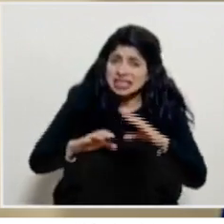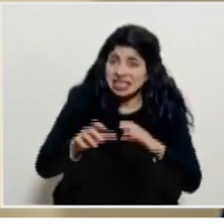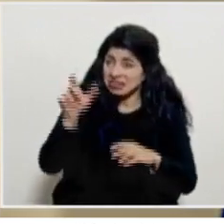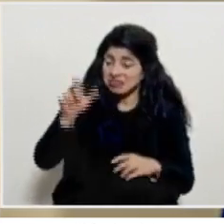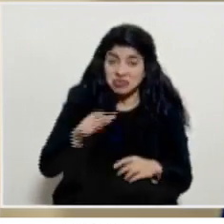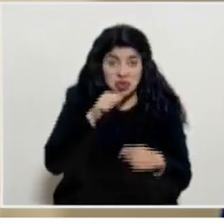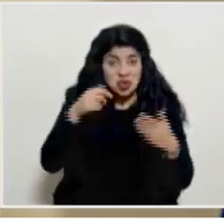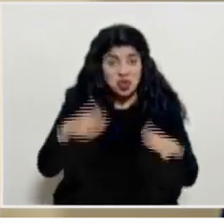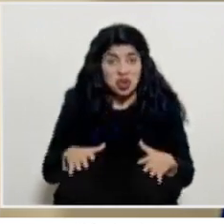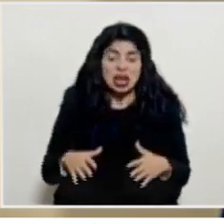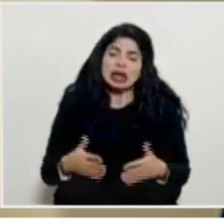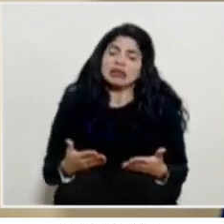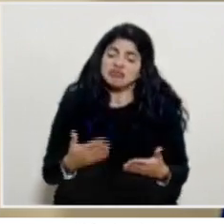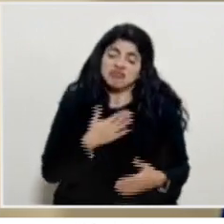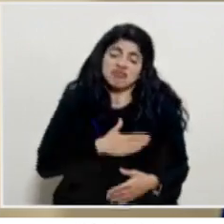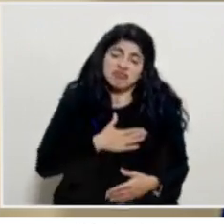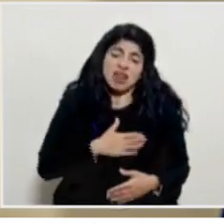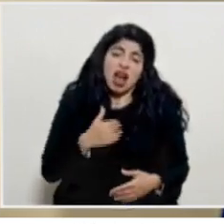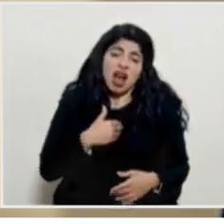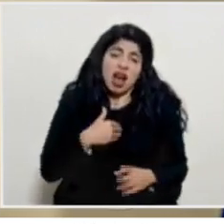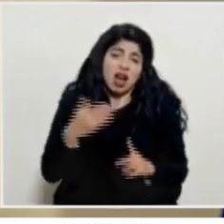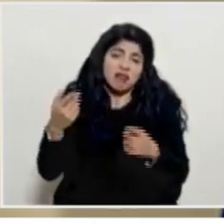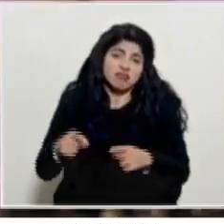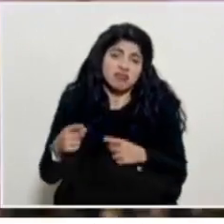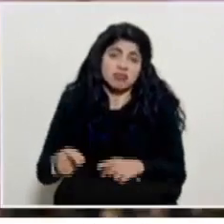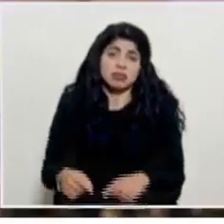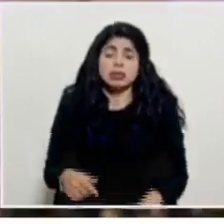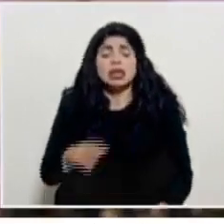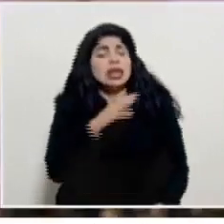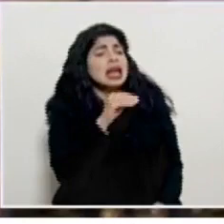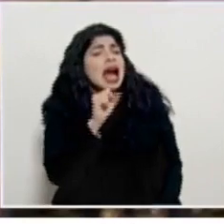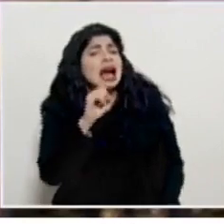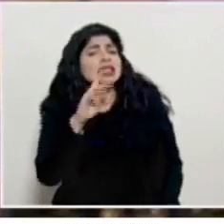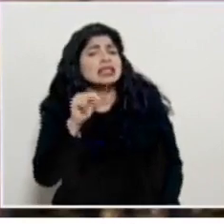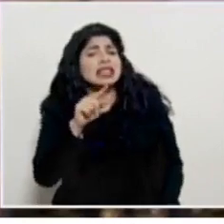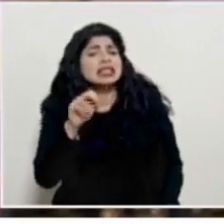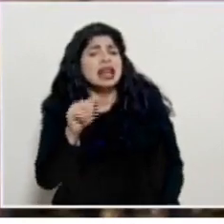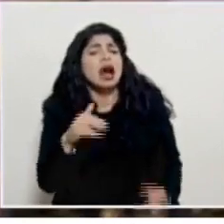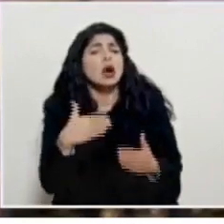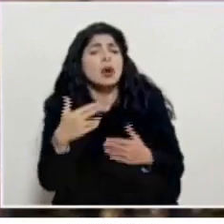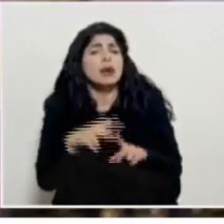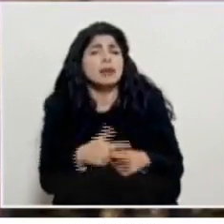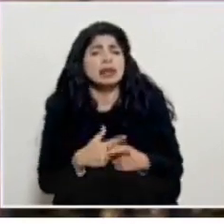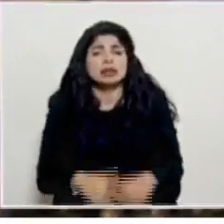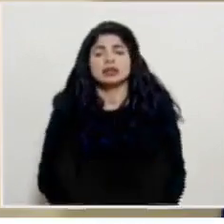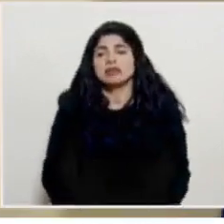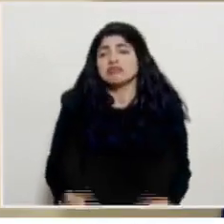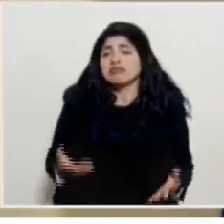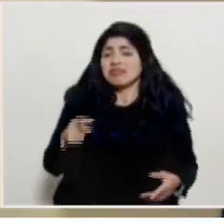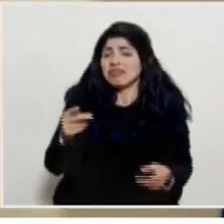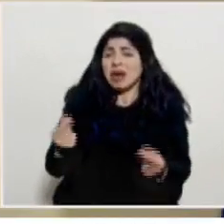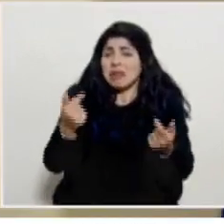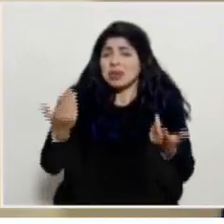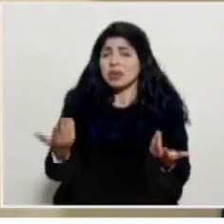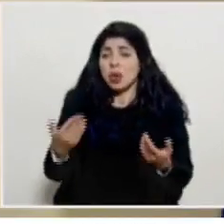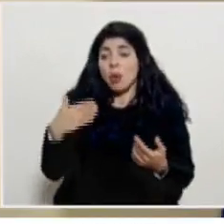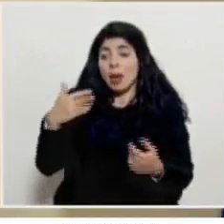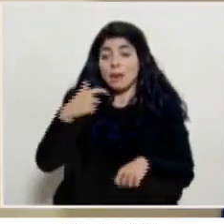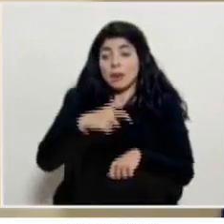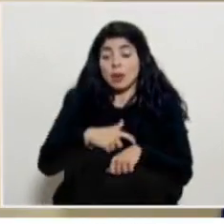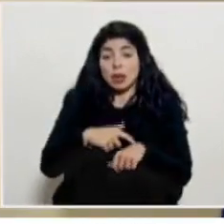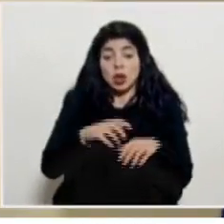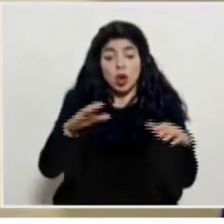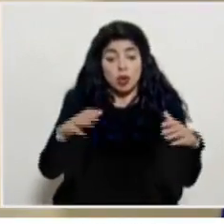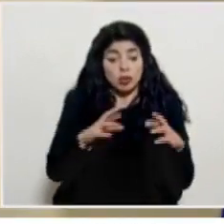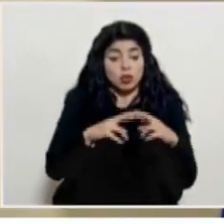no quiere hacerlo pues claro que darán lamentablemente repercusiones ¿y sobre esta SNK cuando empezarían entonces? eso sería rápido o sea en el momento que la comisión